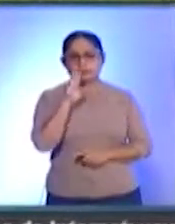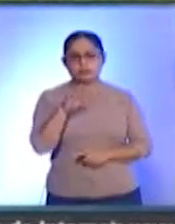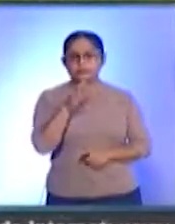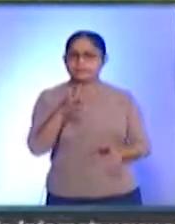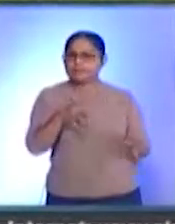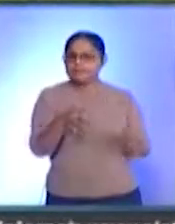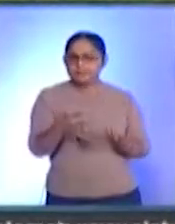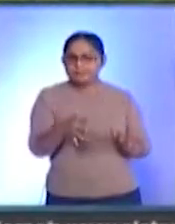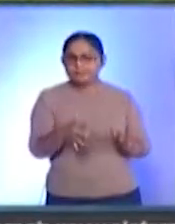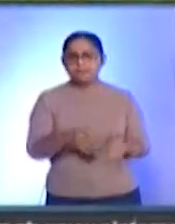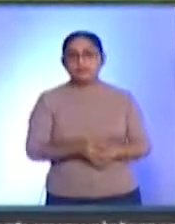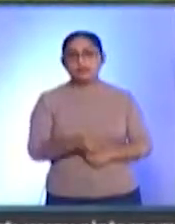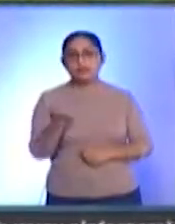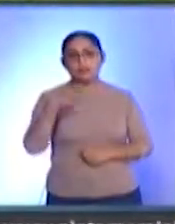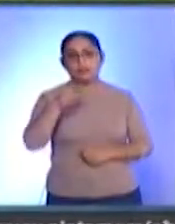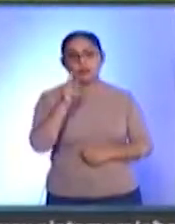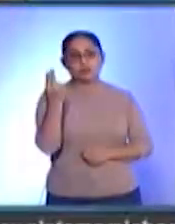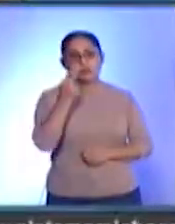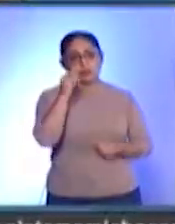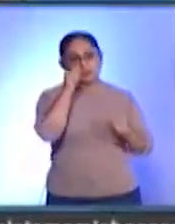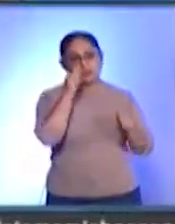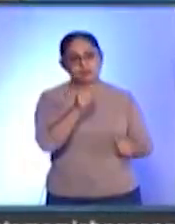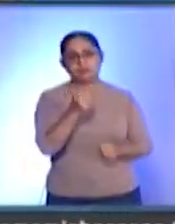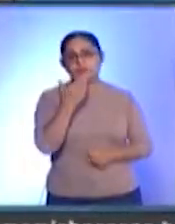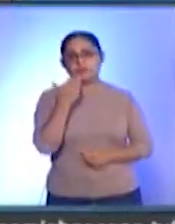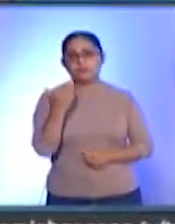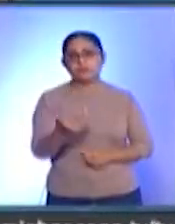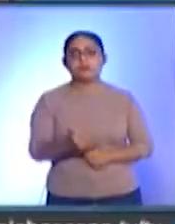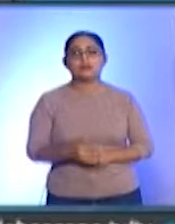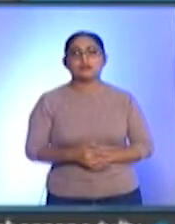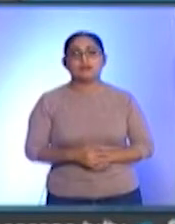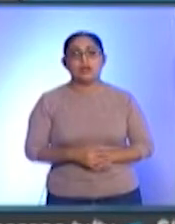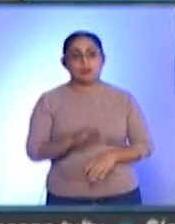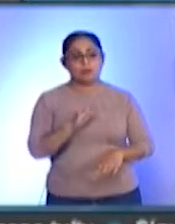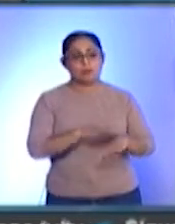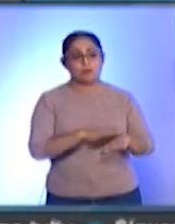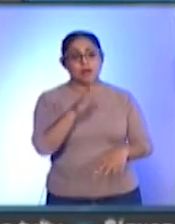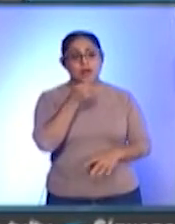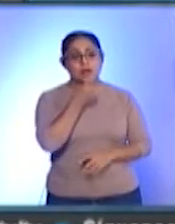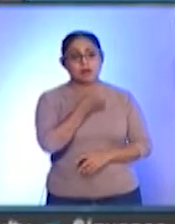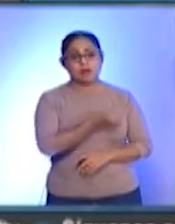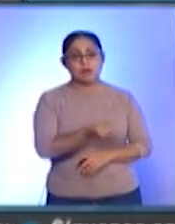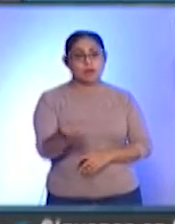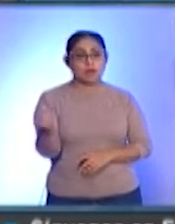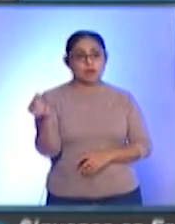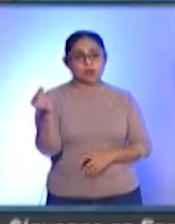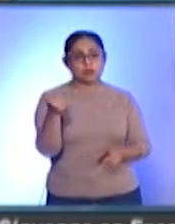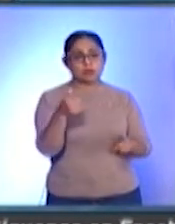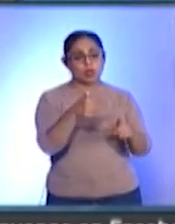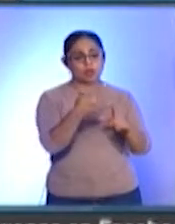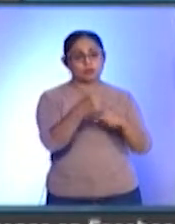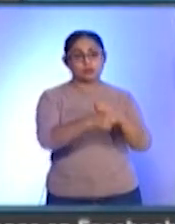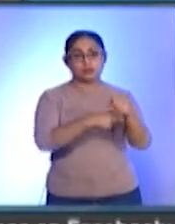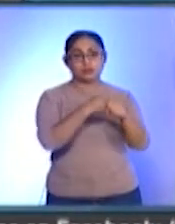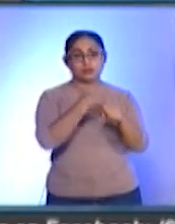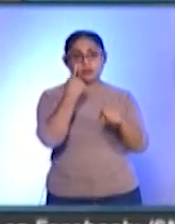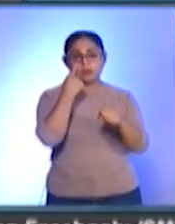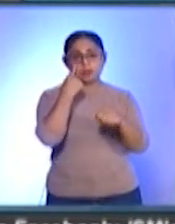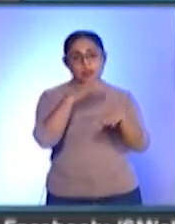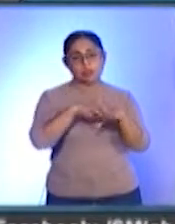Sin embargo, es necesario estar atentos. La mayoría de los niños que se infectan son mayores de 12 años,